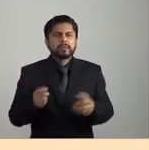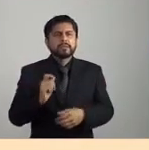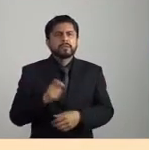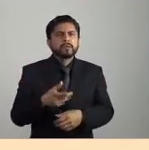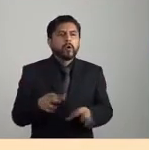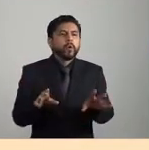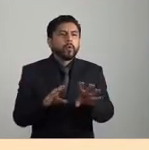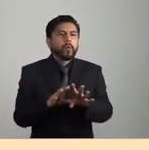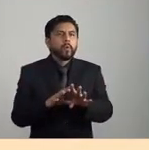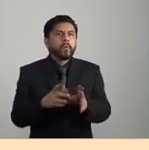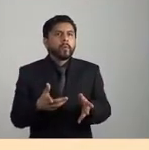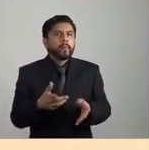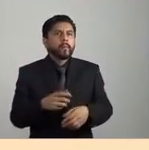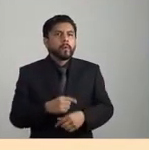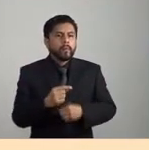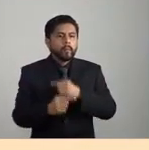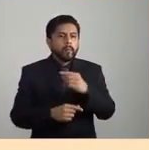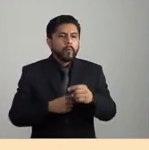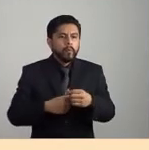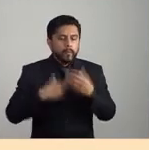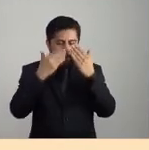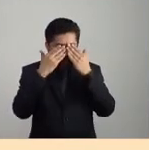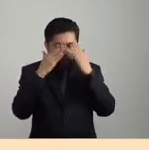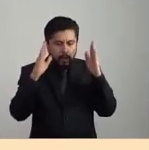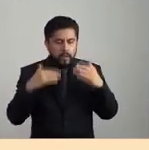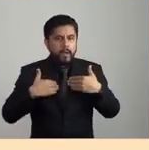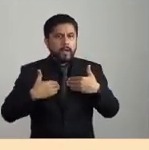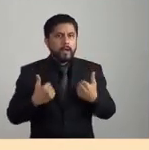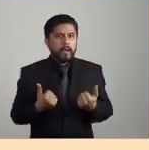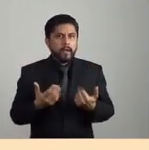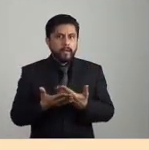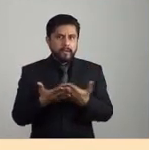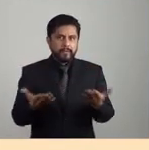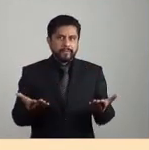hacemos y cómo entendemos juntos el momento actual.